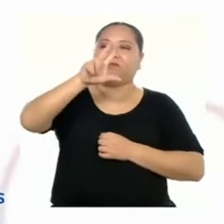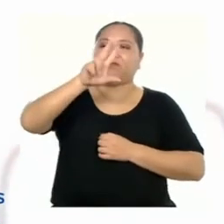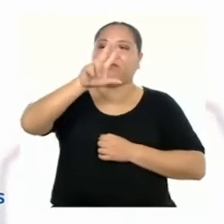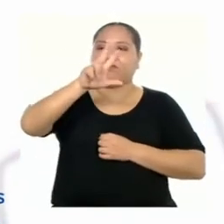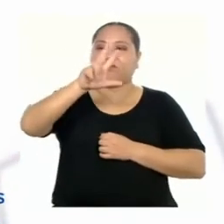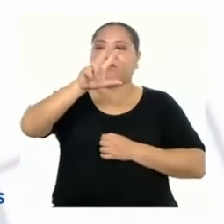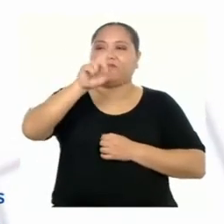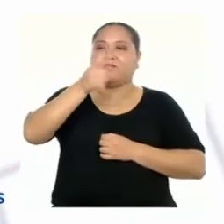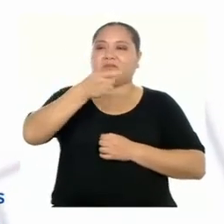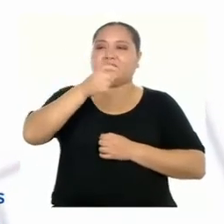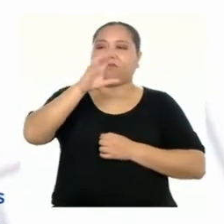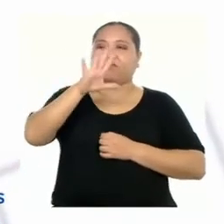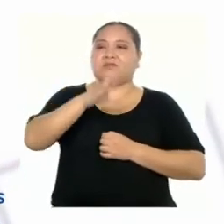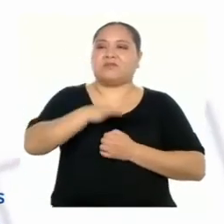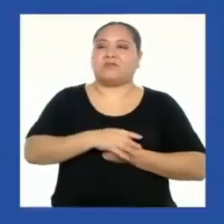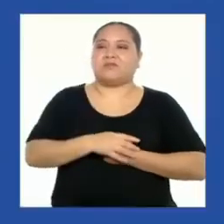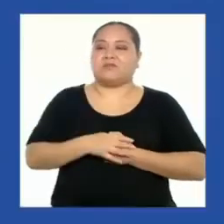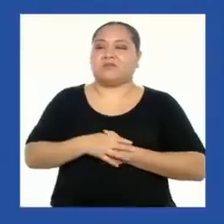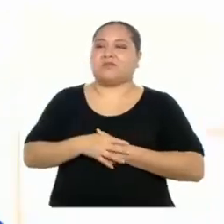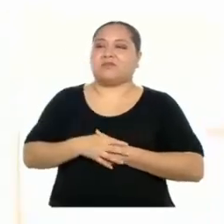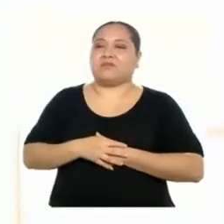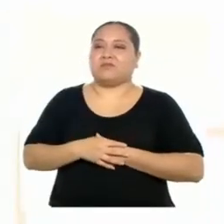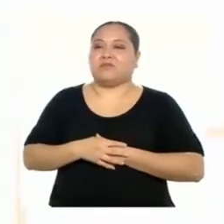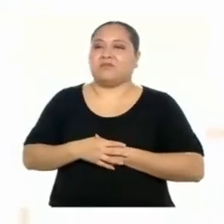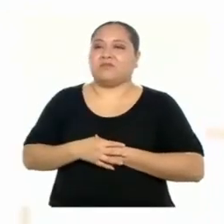13,5.